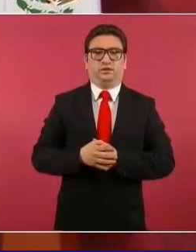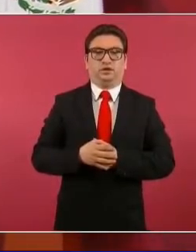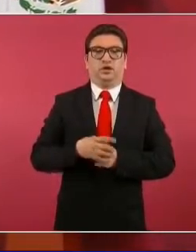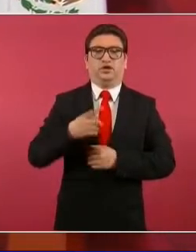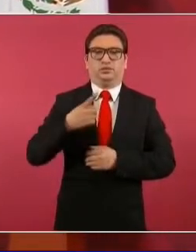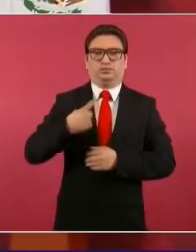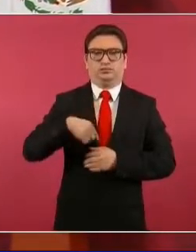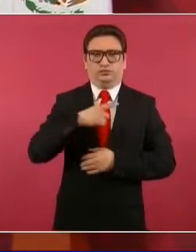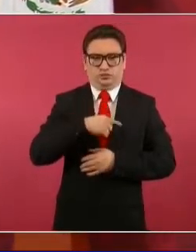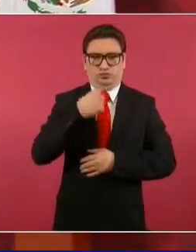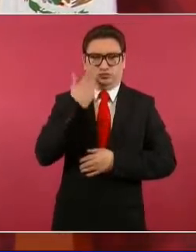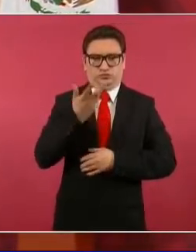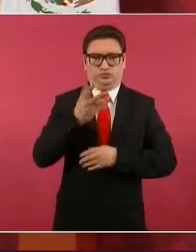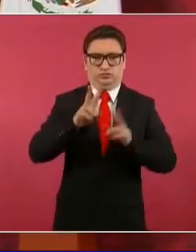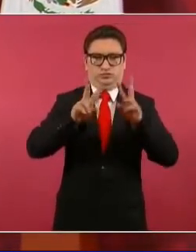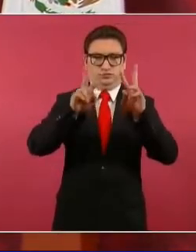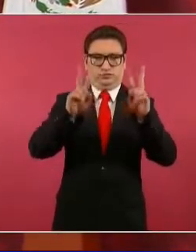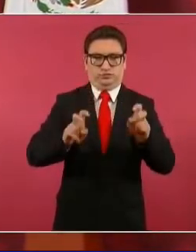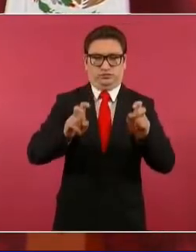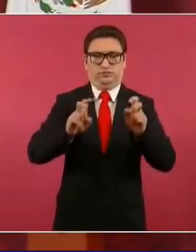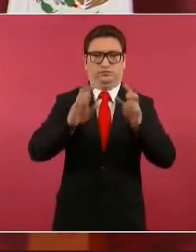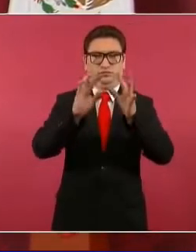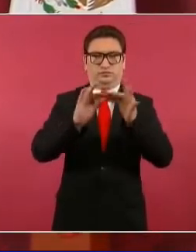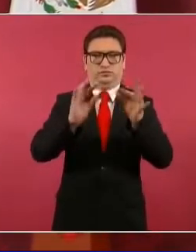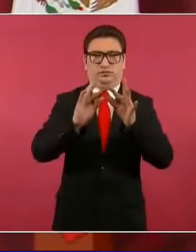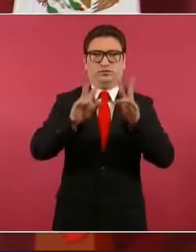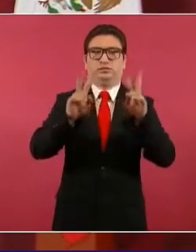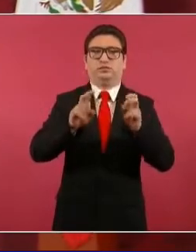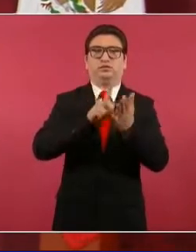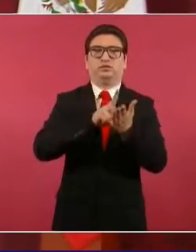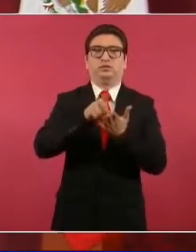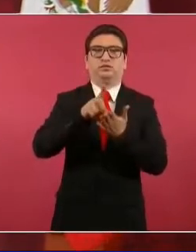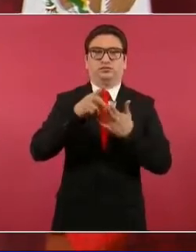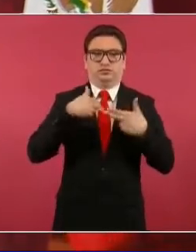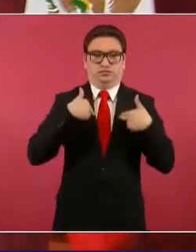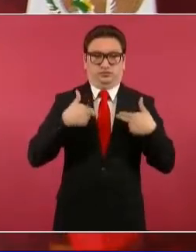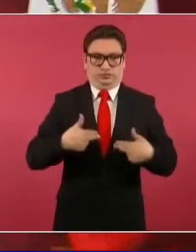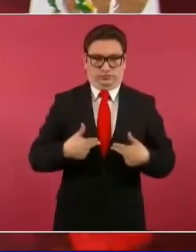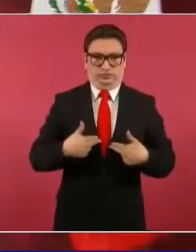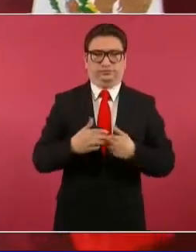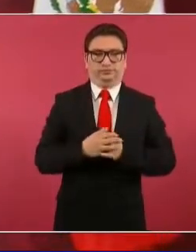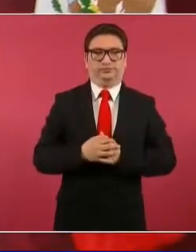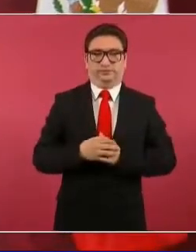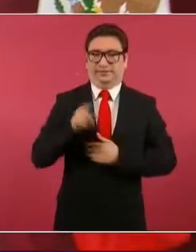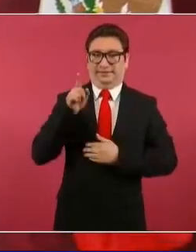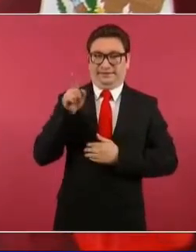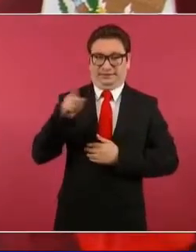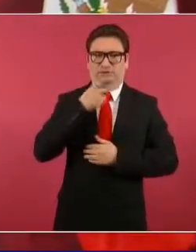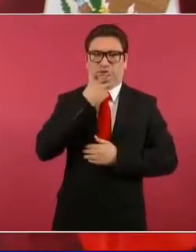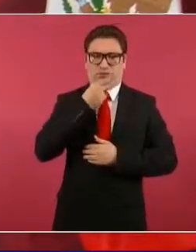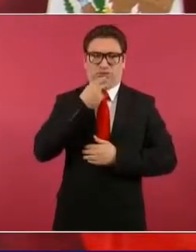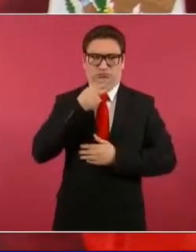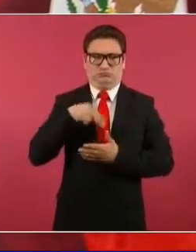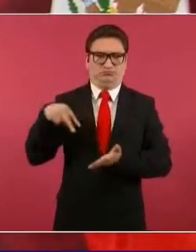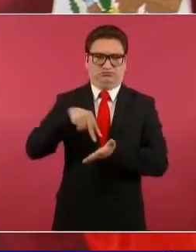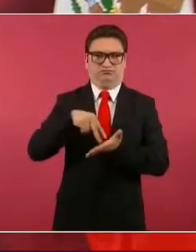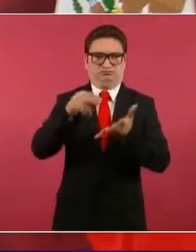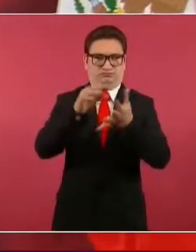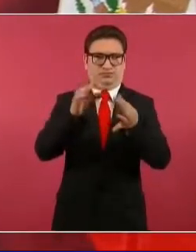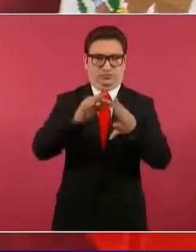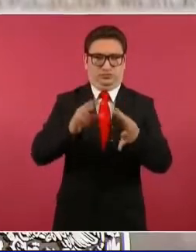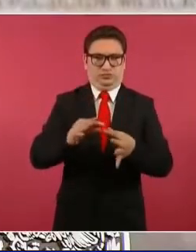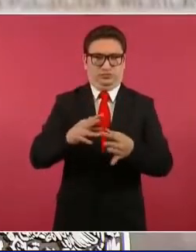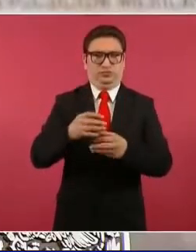el tema de derechos humanos y va él a informarnos. Entonces,